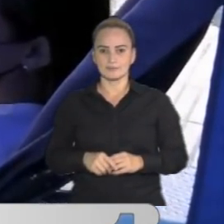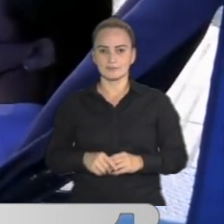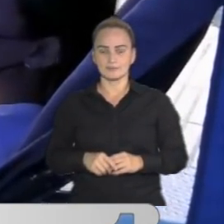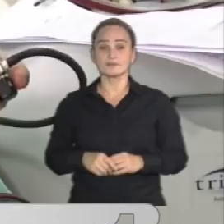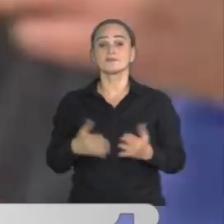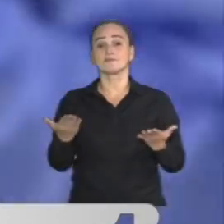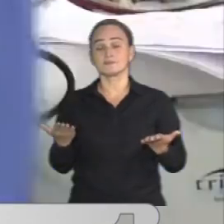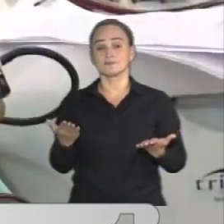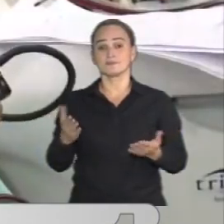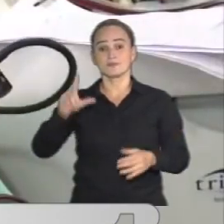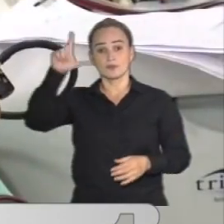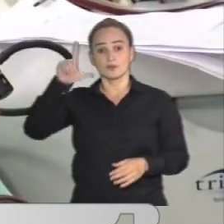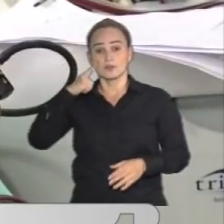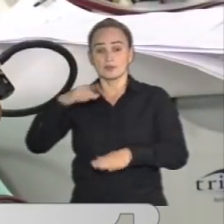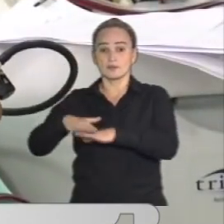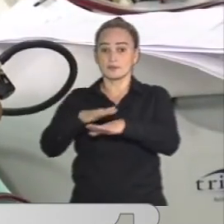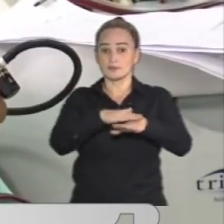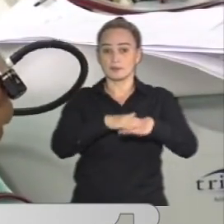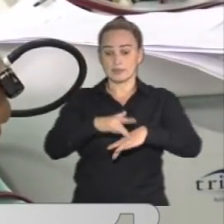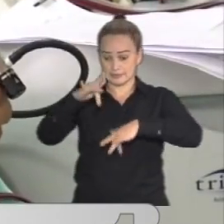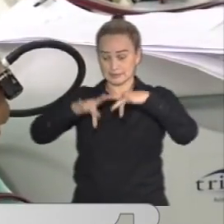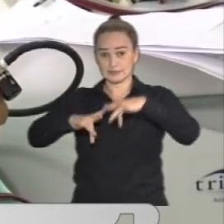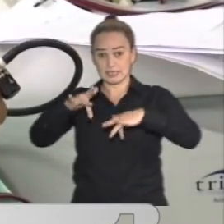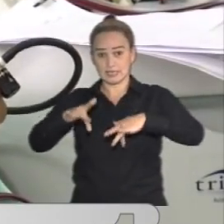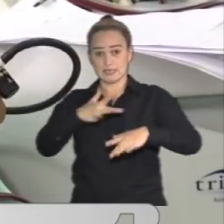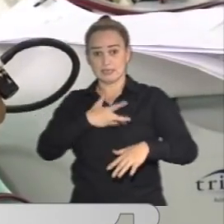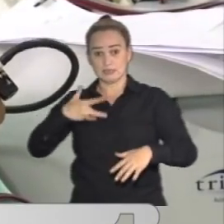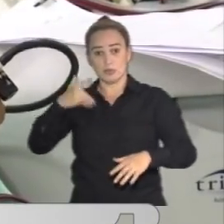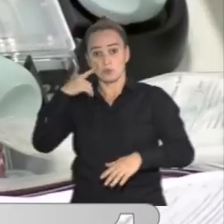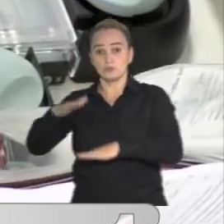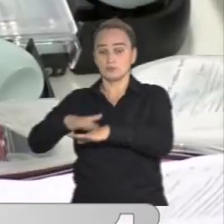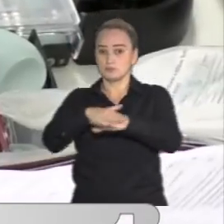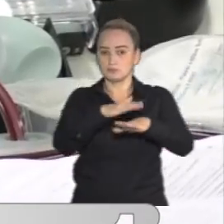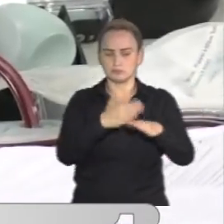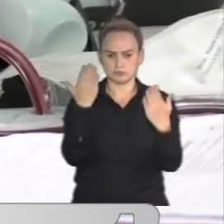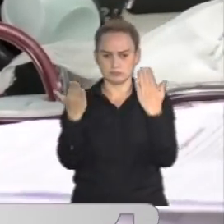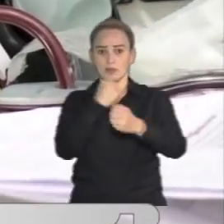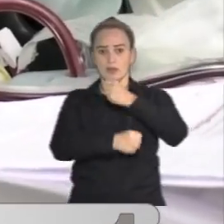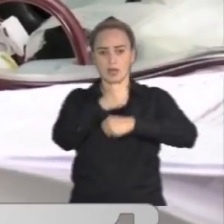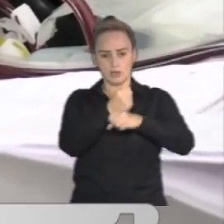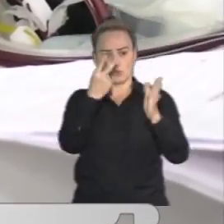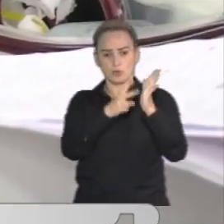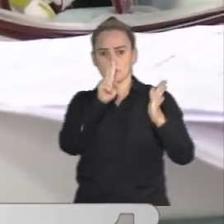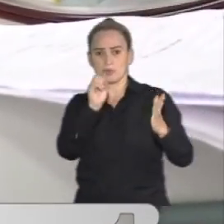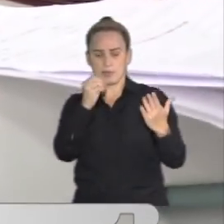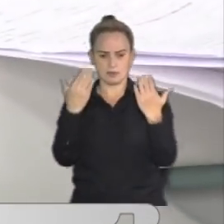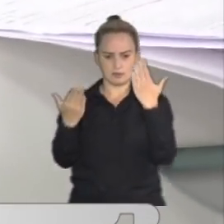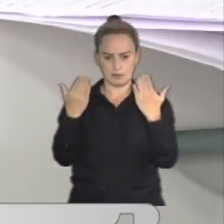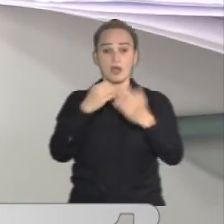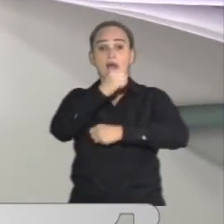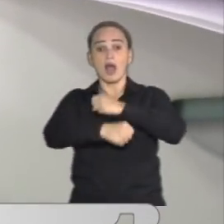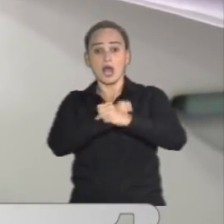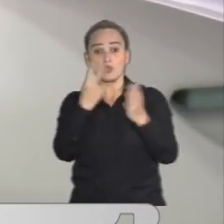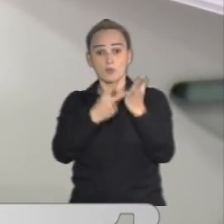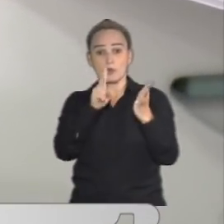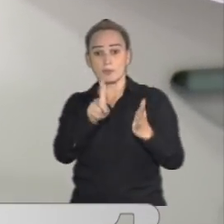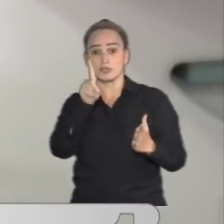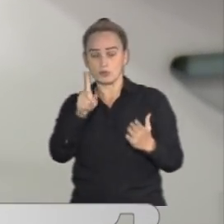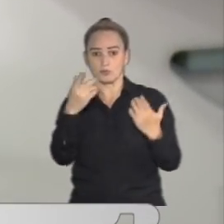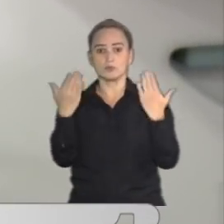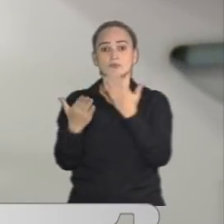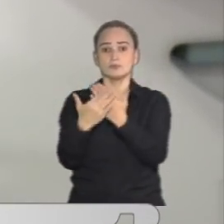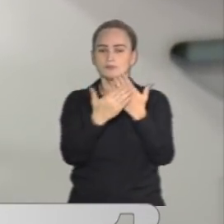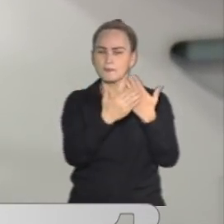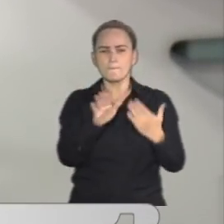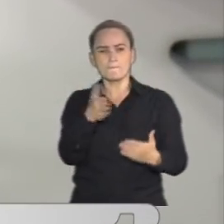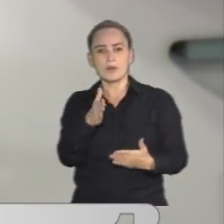Bueno, Luisa, y lo que dice la Secretaría de Salud en cuanto a la comparación del año 2020 y del año 2021 es